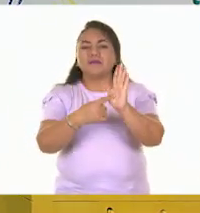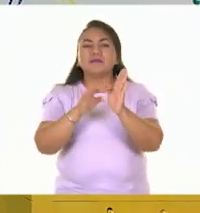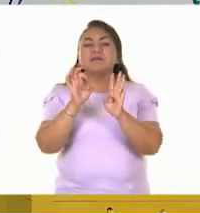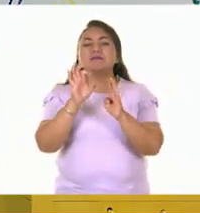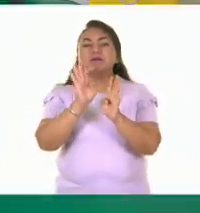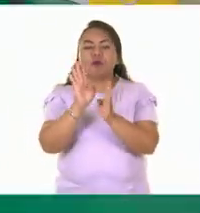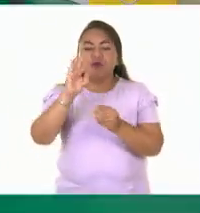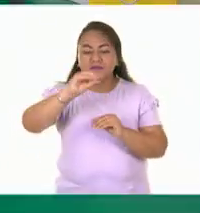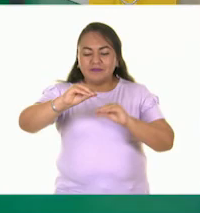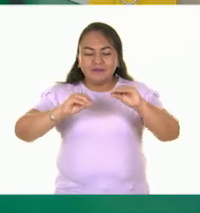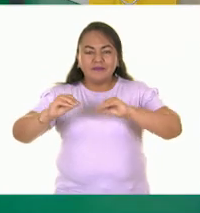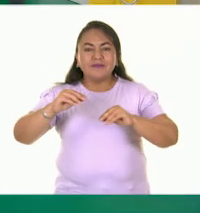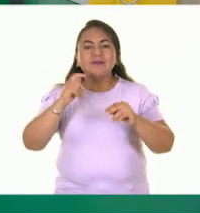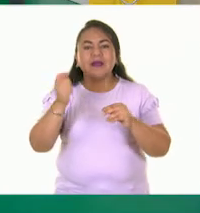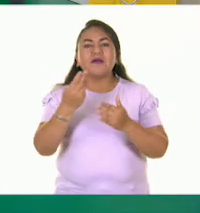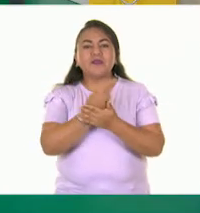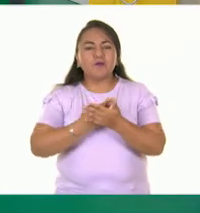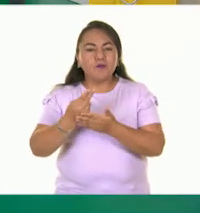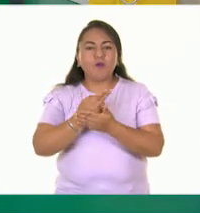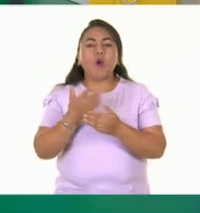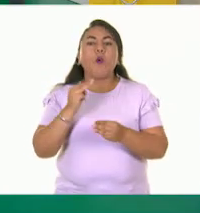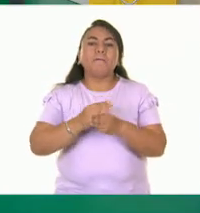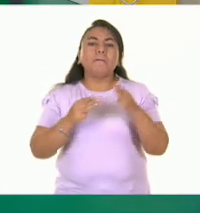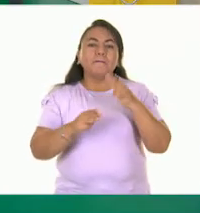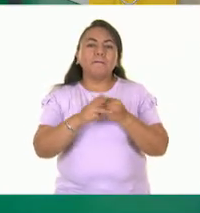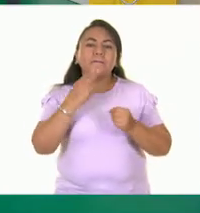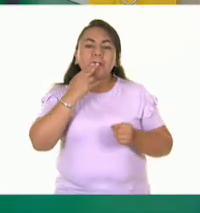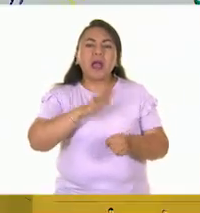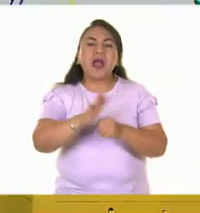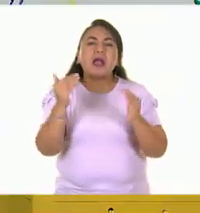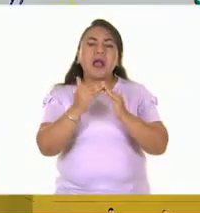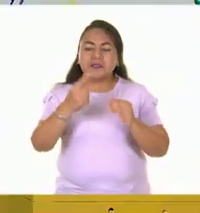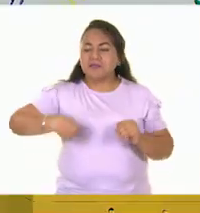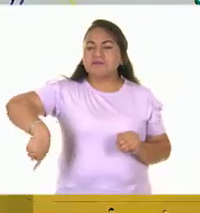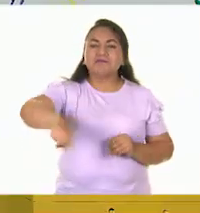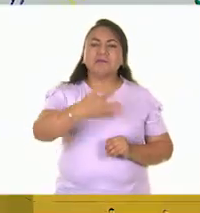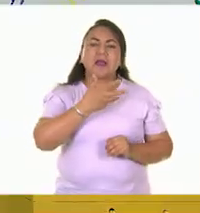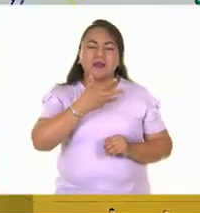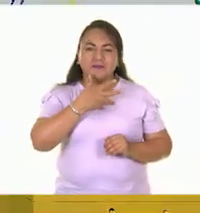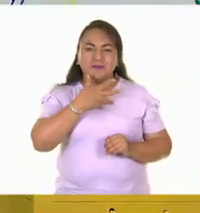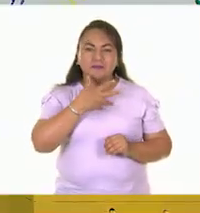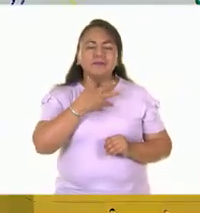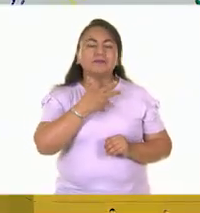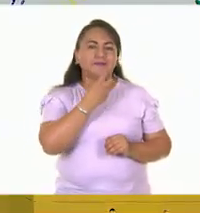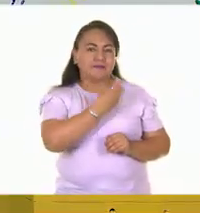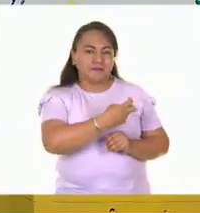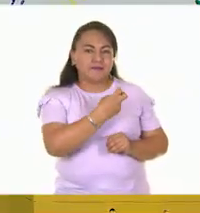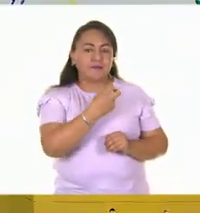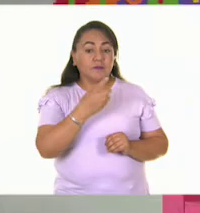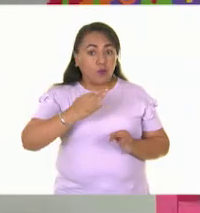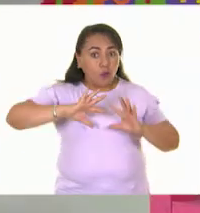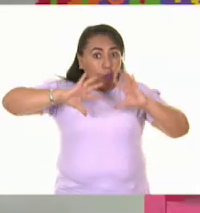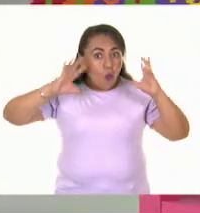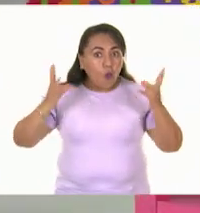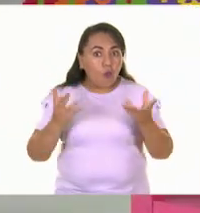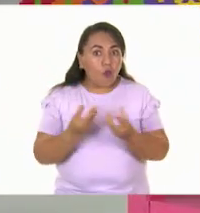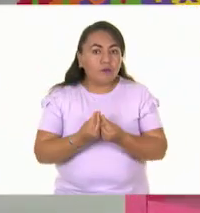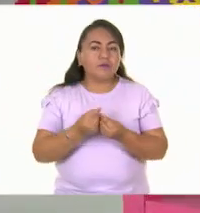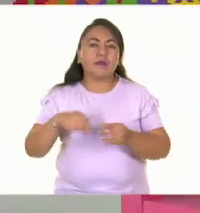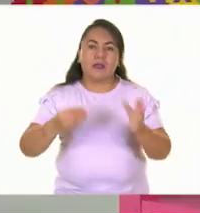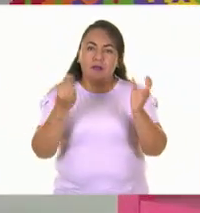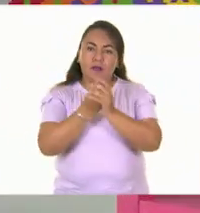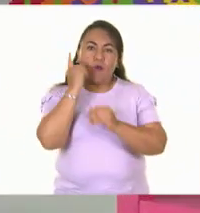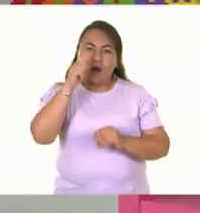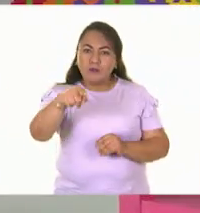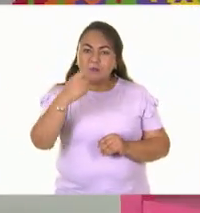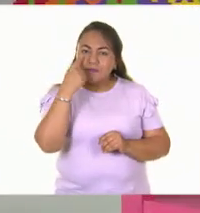con esta técnica de frotage y algunos materiales que tenemos en nuestras casas. Así es. Todo esto es lo que hicimos en esta clase